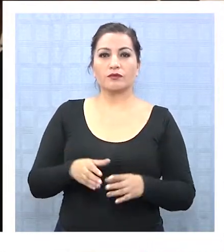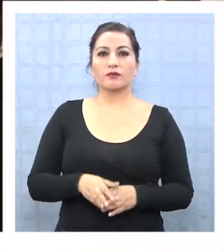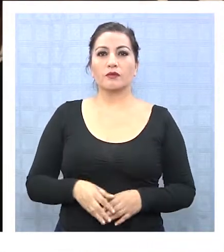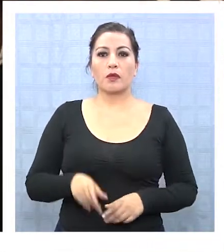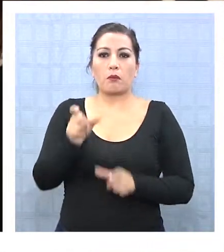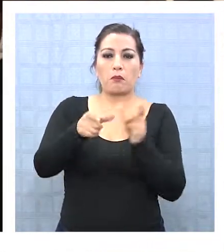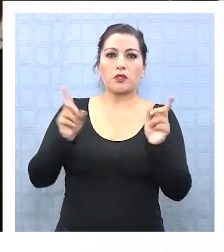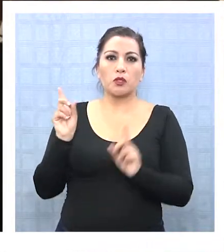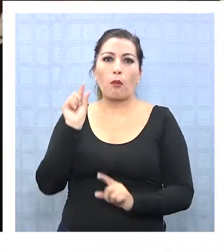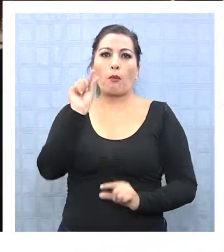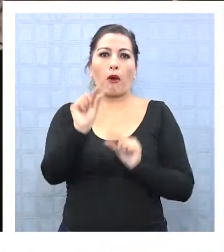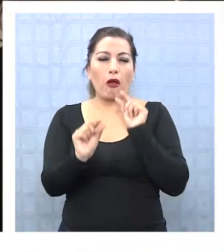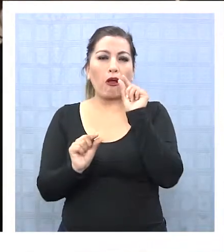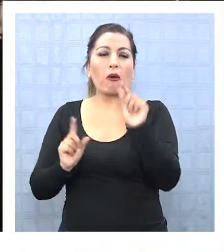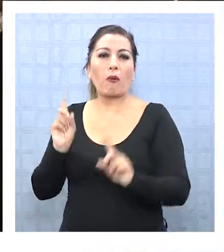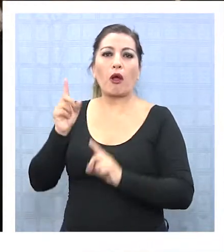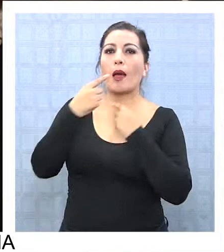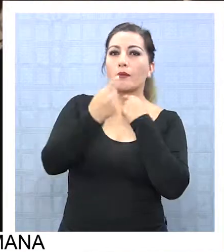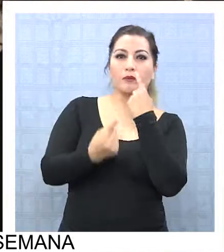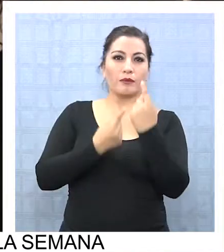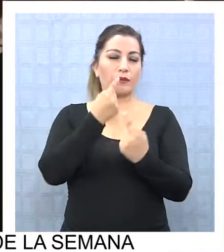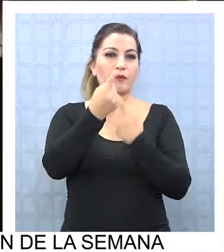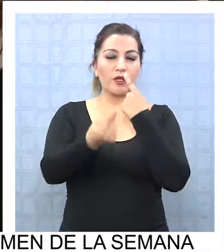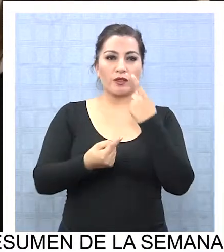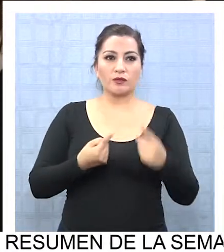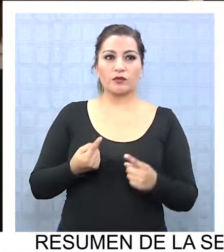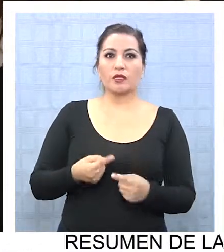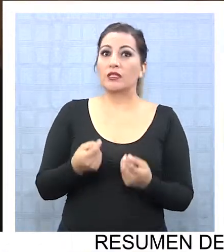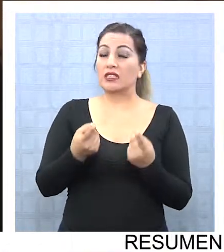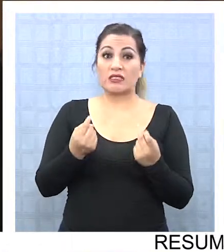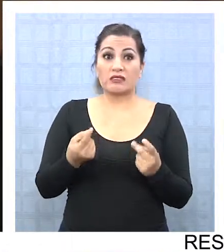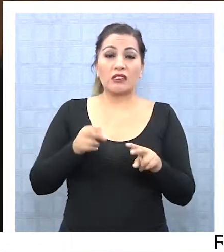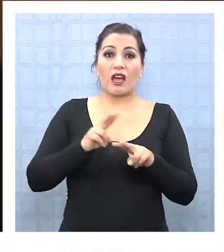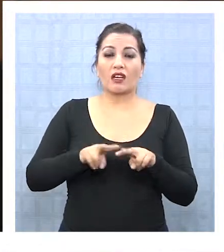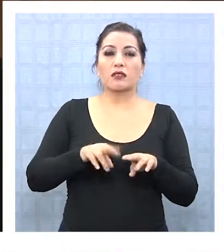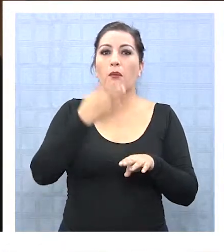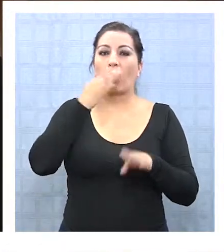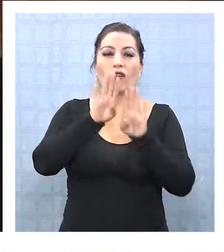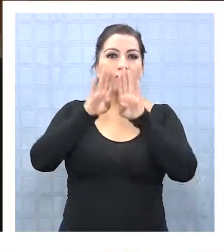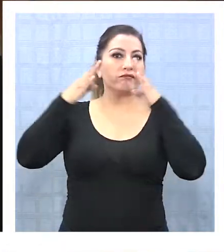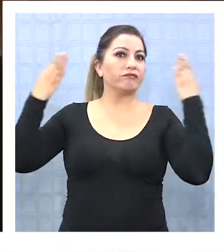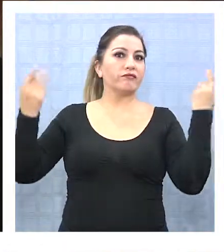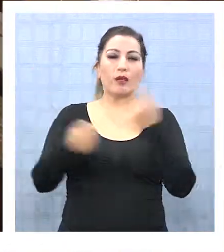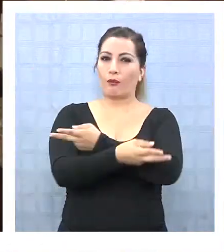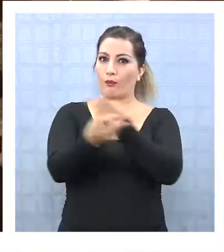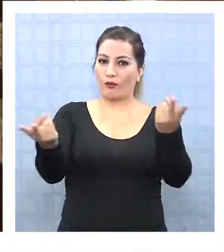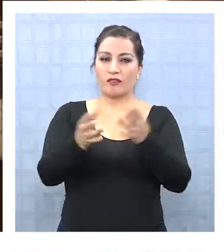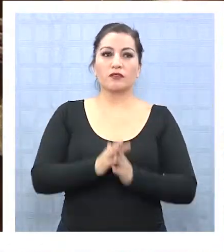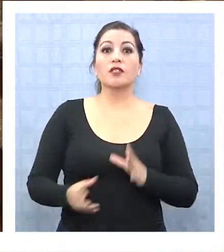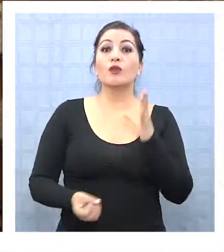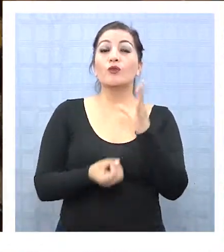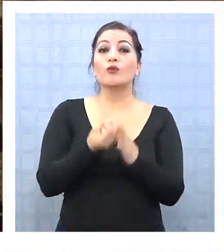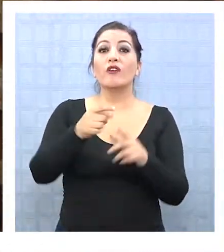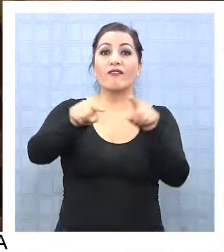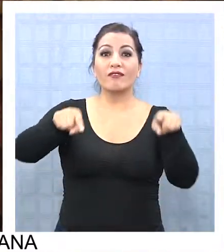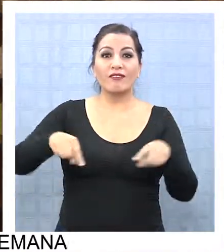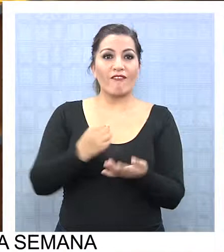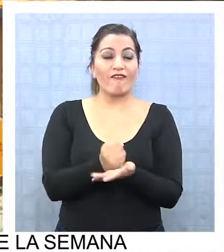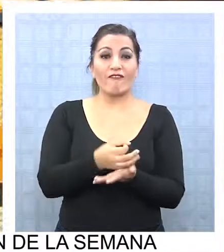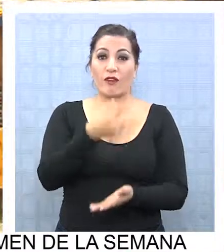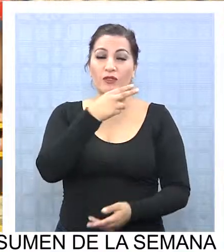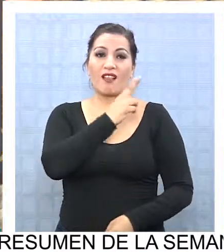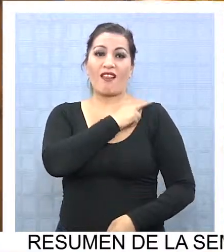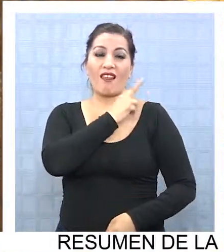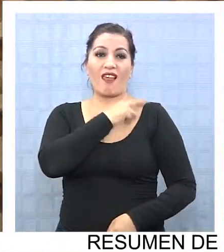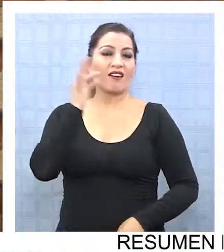a llegar así de a poquito, a preguntar y la necesidad hizo que abriéramos las puertas a todo público. La nueva farmacia, según